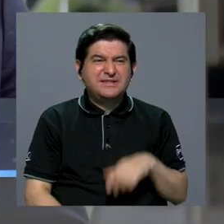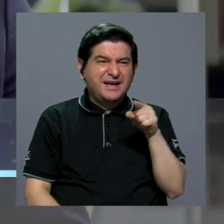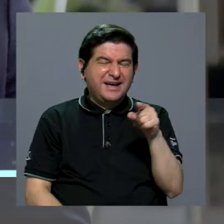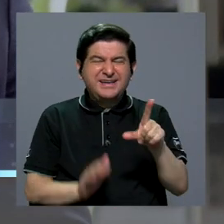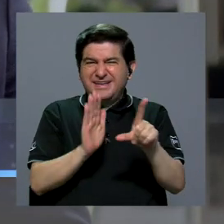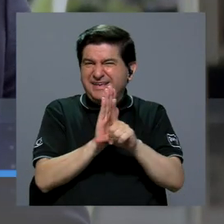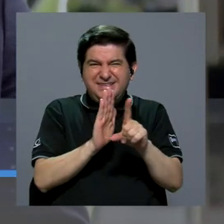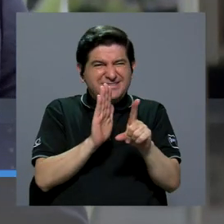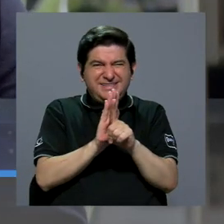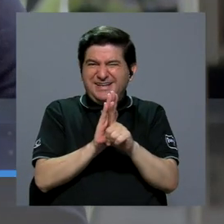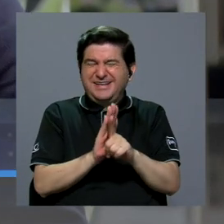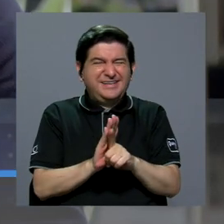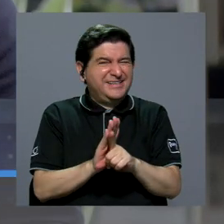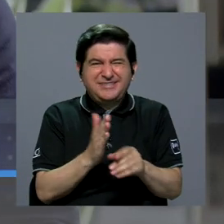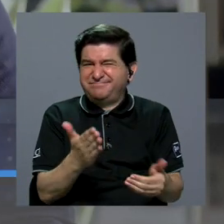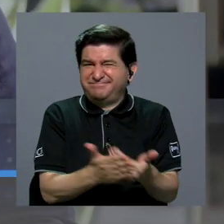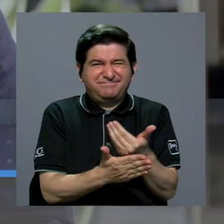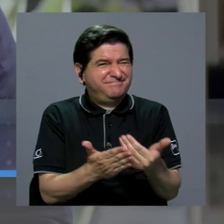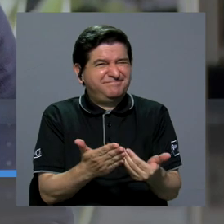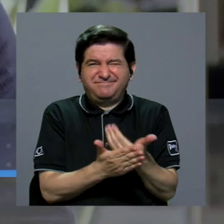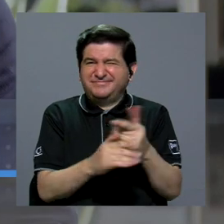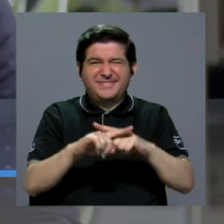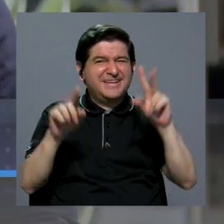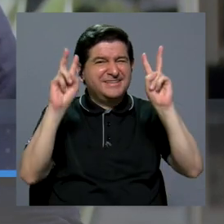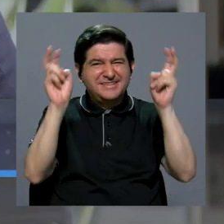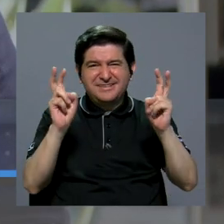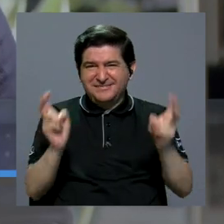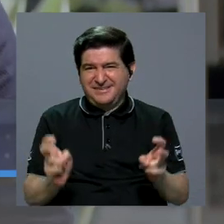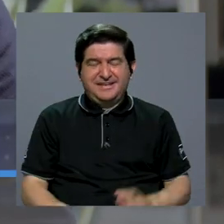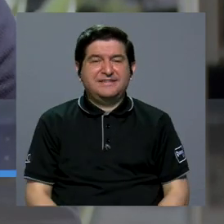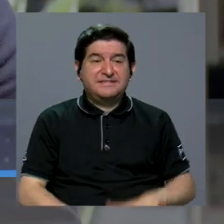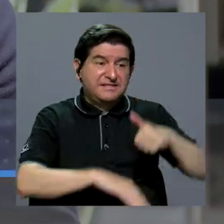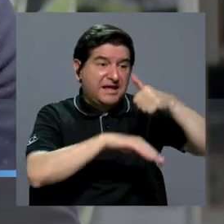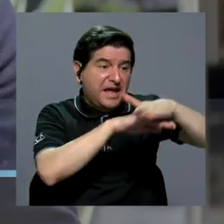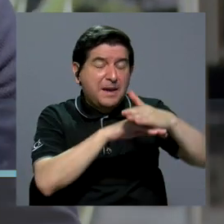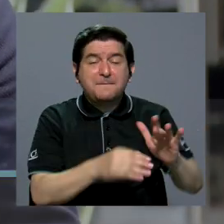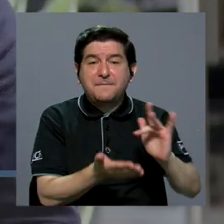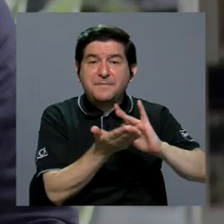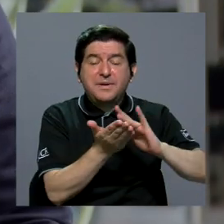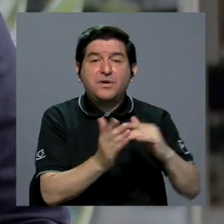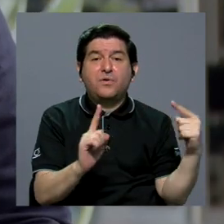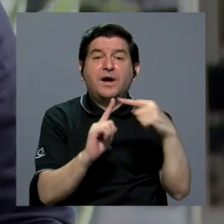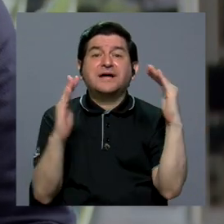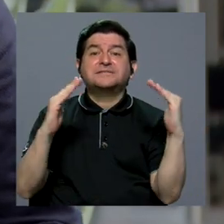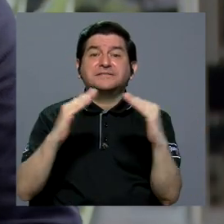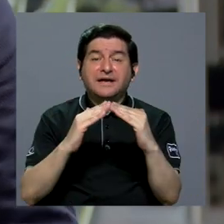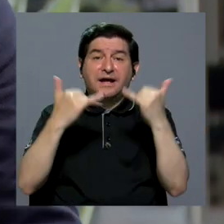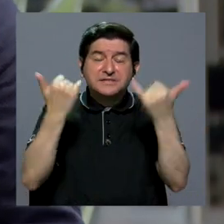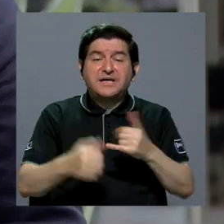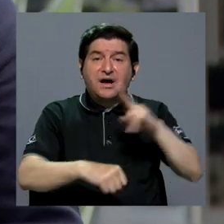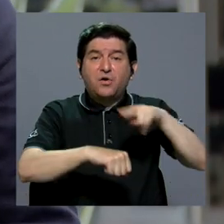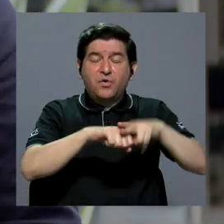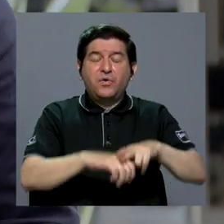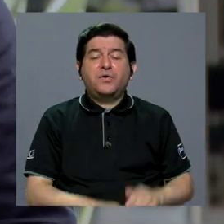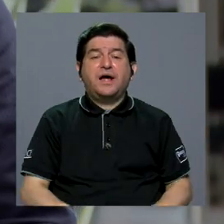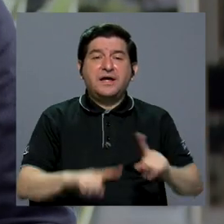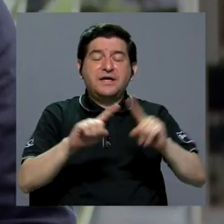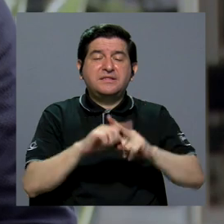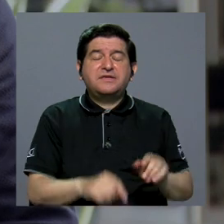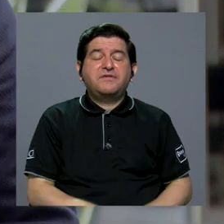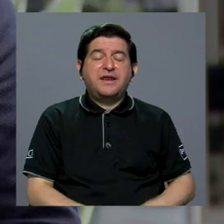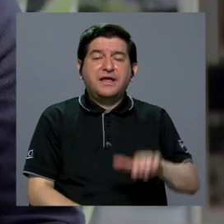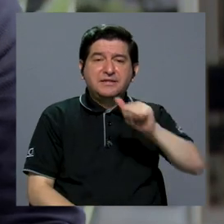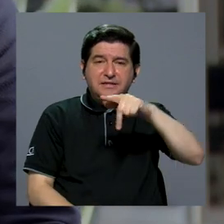poco desactualizada en algunos temas, por ejemplo, el envío de medicamentos a domicilio, que ahora es tan común en plataformas